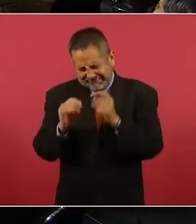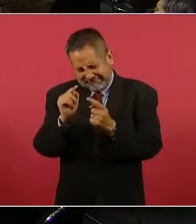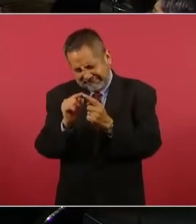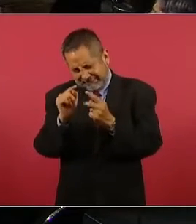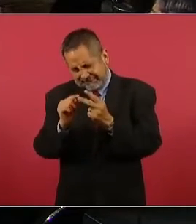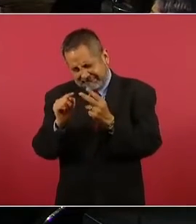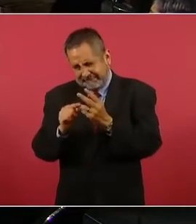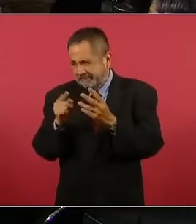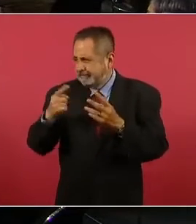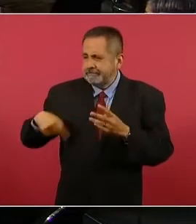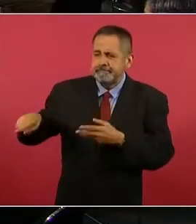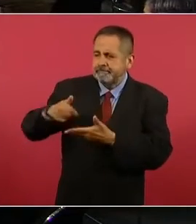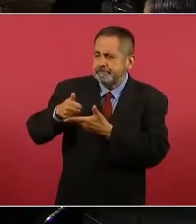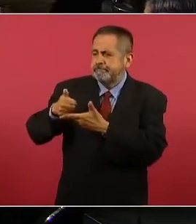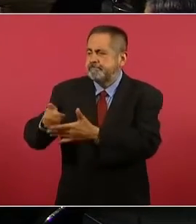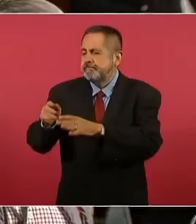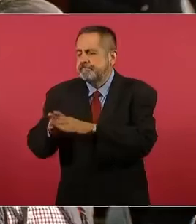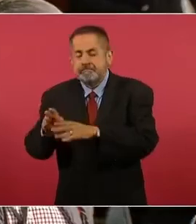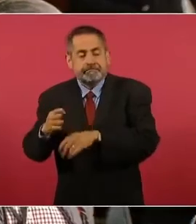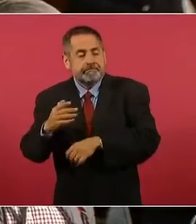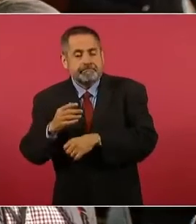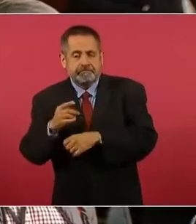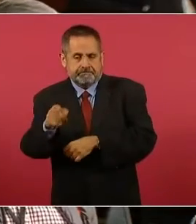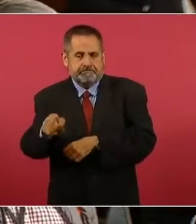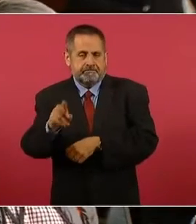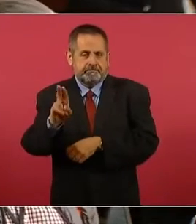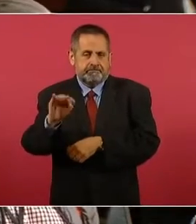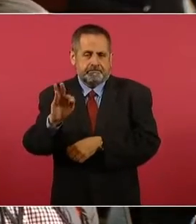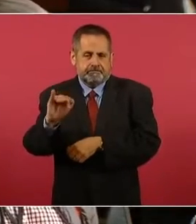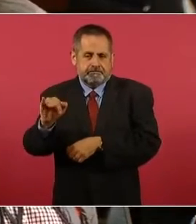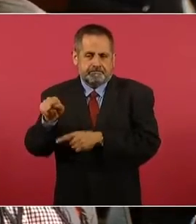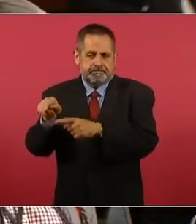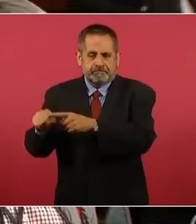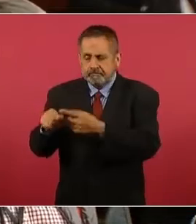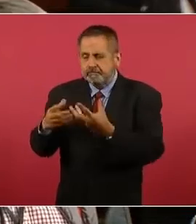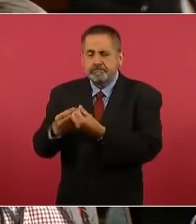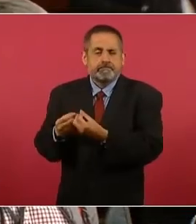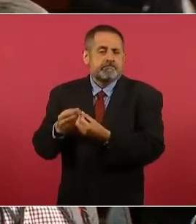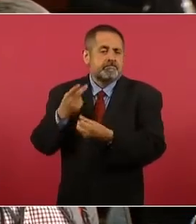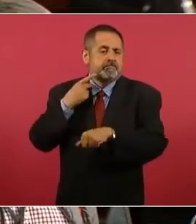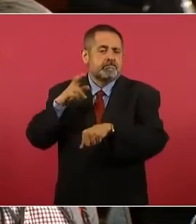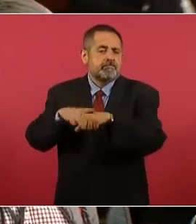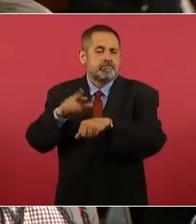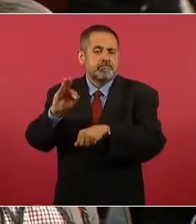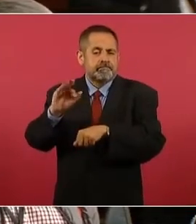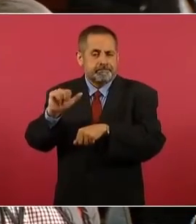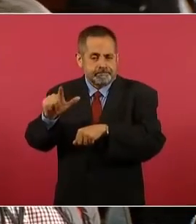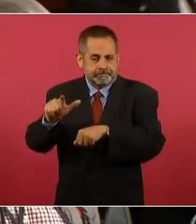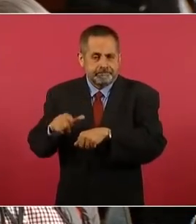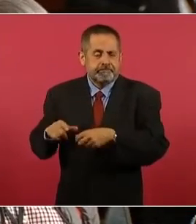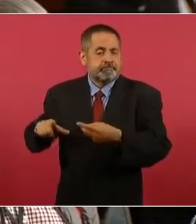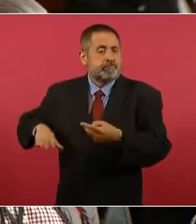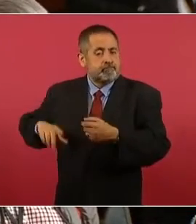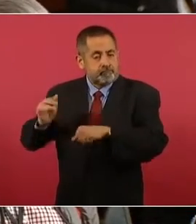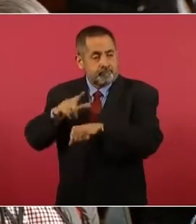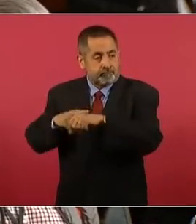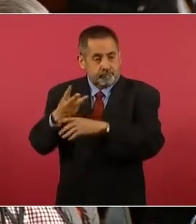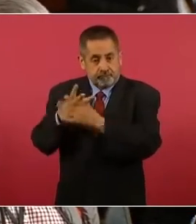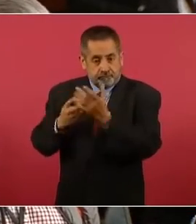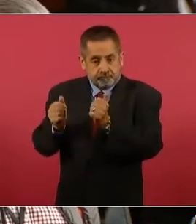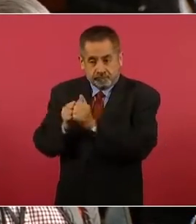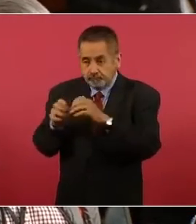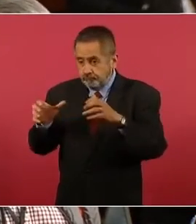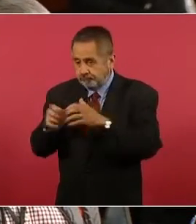cooperación que estaría haciendo el gobierno federal con la Fiscalía Anticorrupción, la Procuraduría Fiscal, y también qué